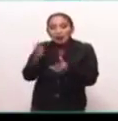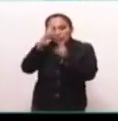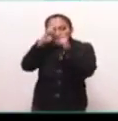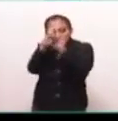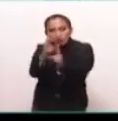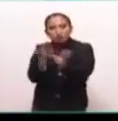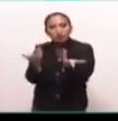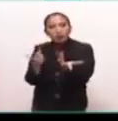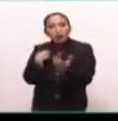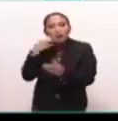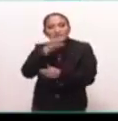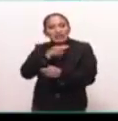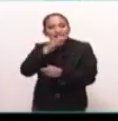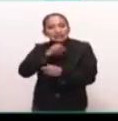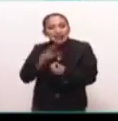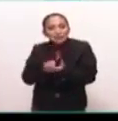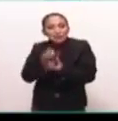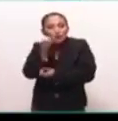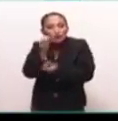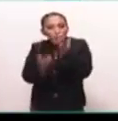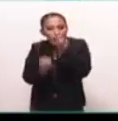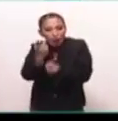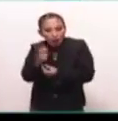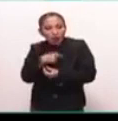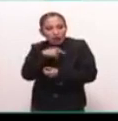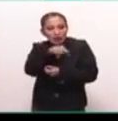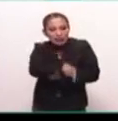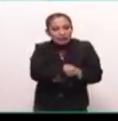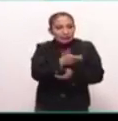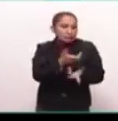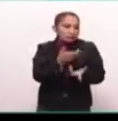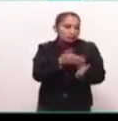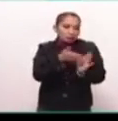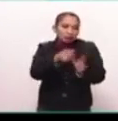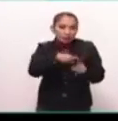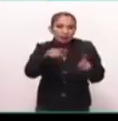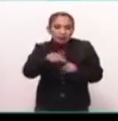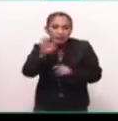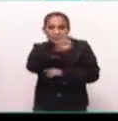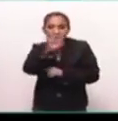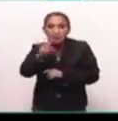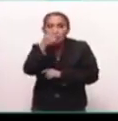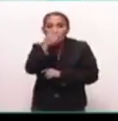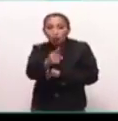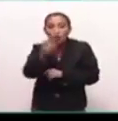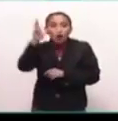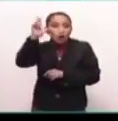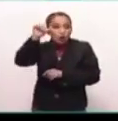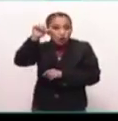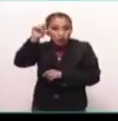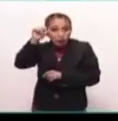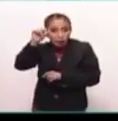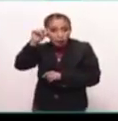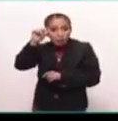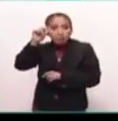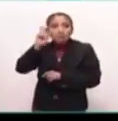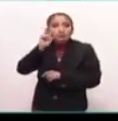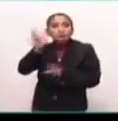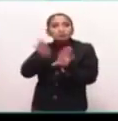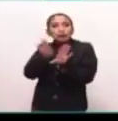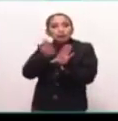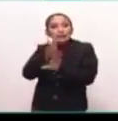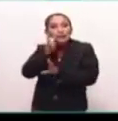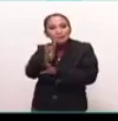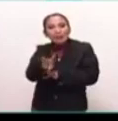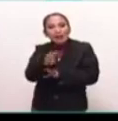son algunas de las celebraciones que se pueden hacer al Fuego Nuevo. Aquí en la fecha uno conejo. Y vemos ahí cómo se